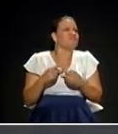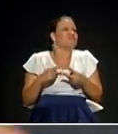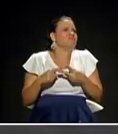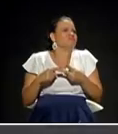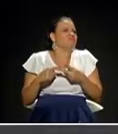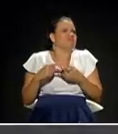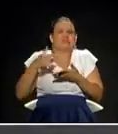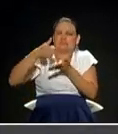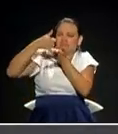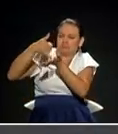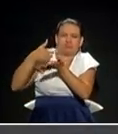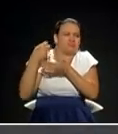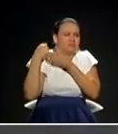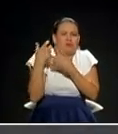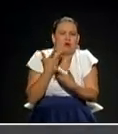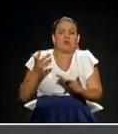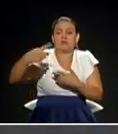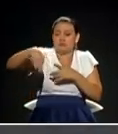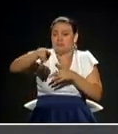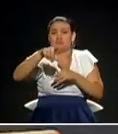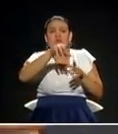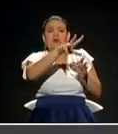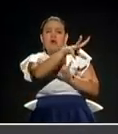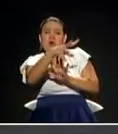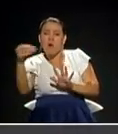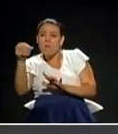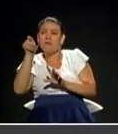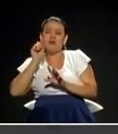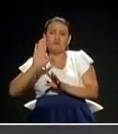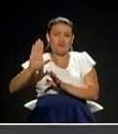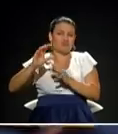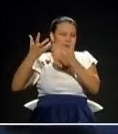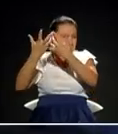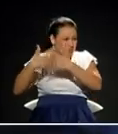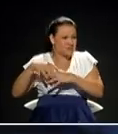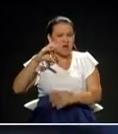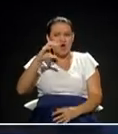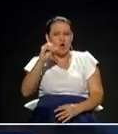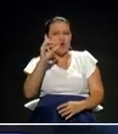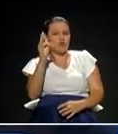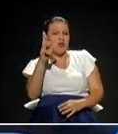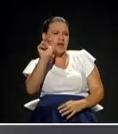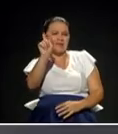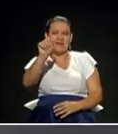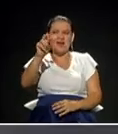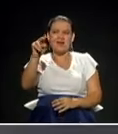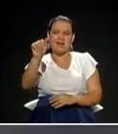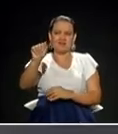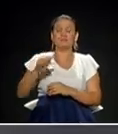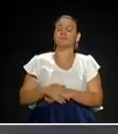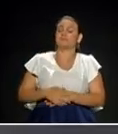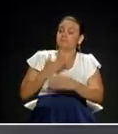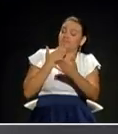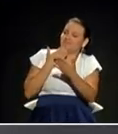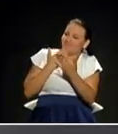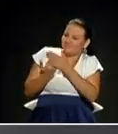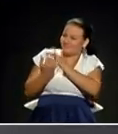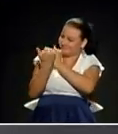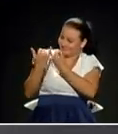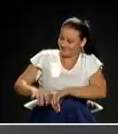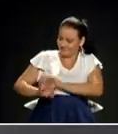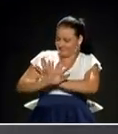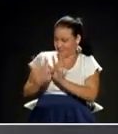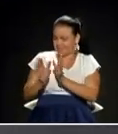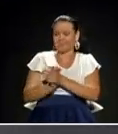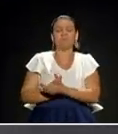implementen en el mismo modelo de movilidad, de integración para la ciudad. Ahora sí se acabó su tiempo. Muchas gracias. Es el turno del candidato